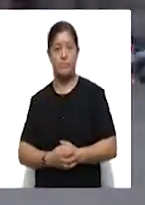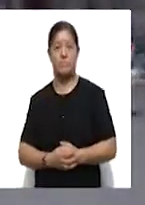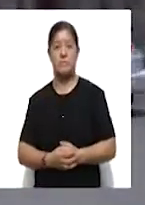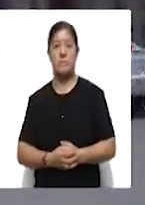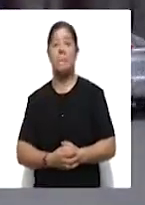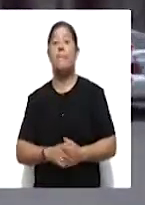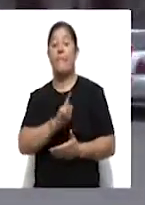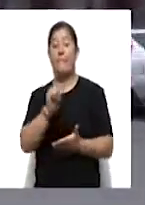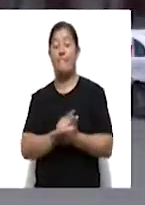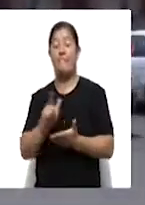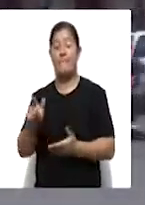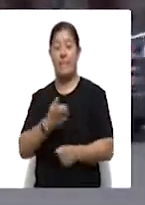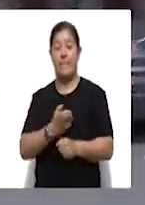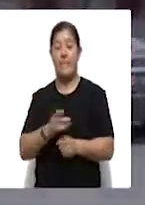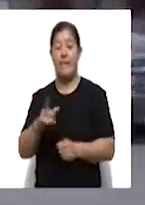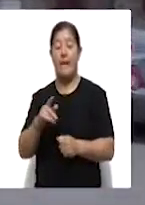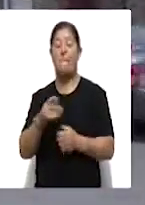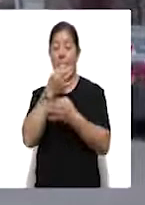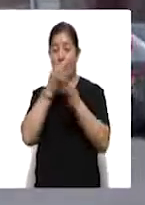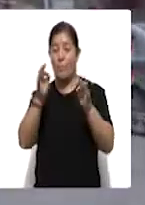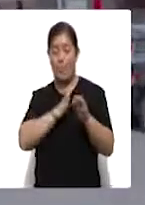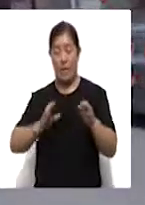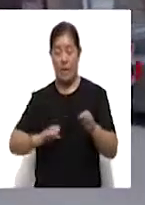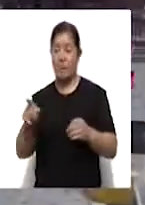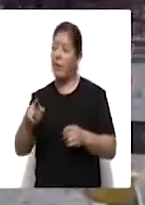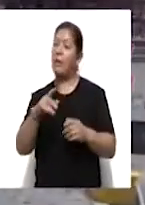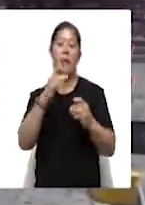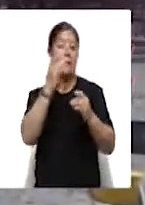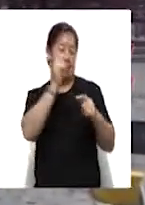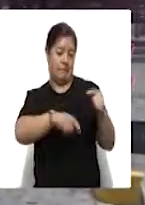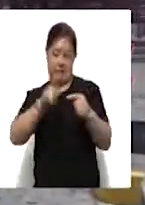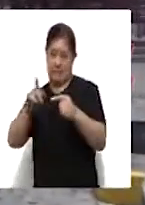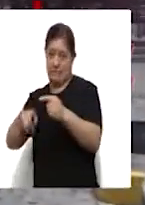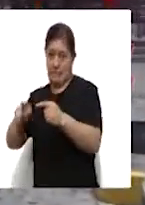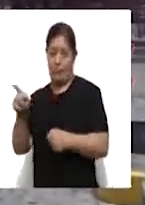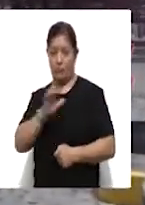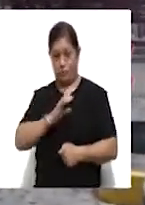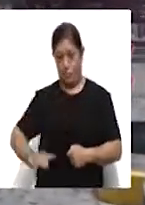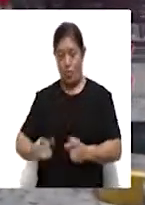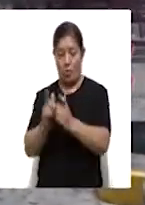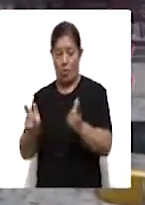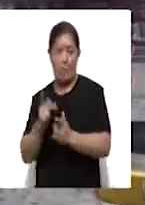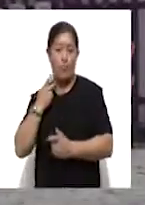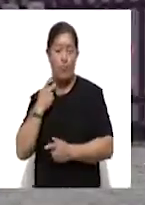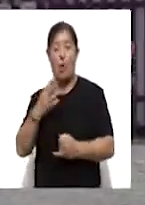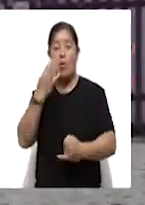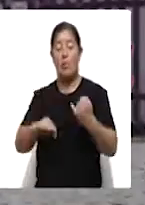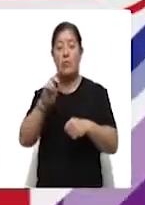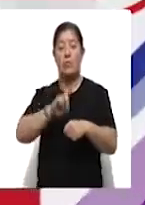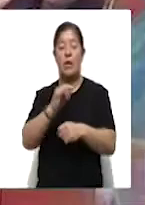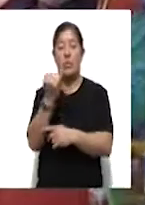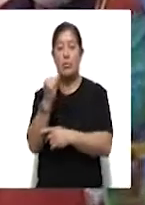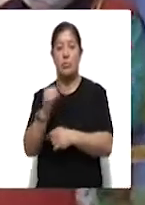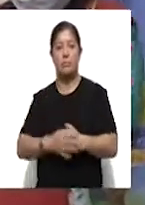lo marca la ley vigente, la propaganda electoral debe ser retirada por los partidos políticos o candidatos a más tardar el último día de este mes.